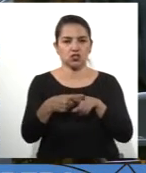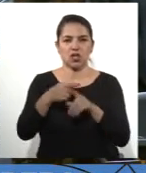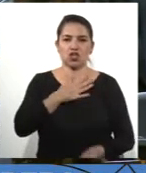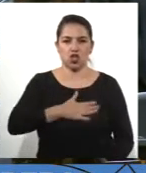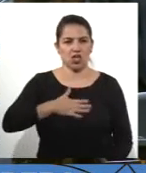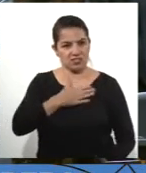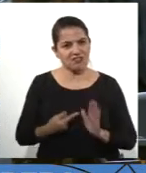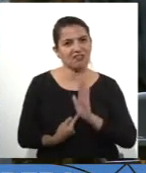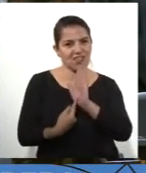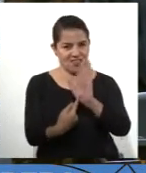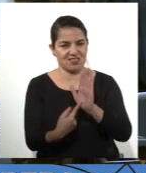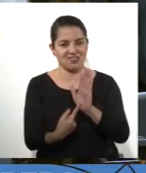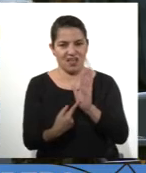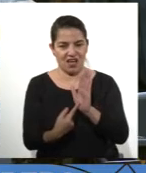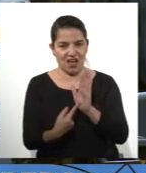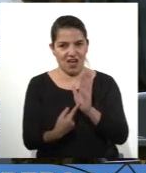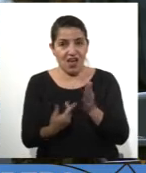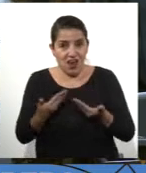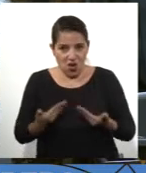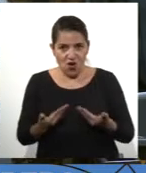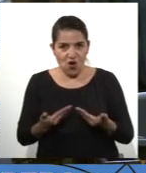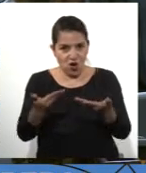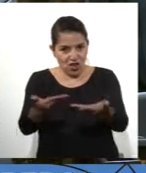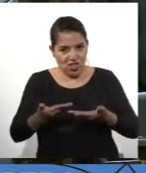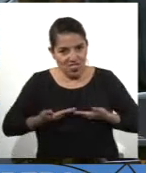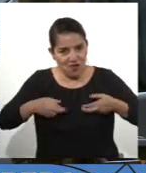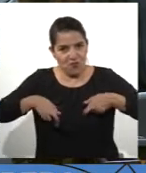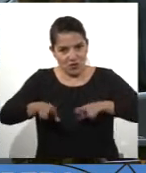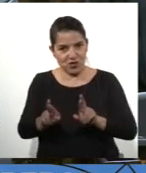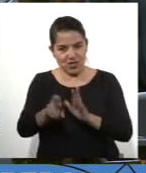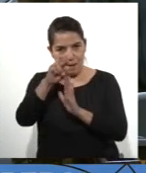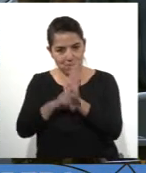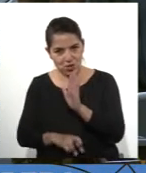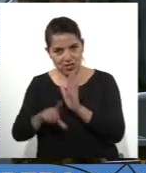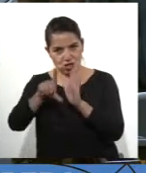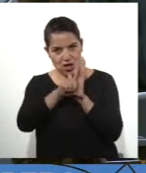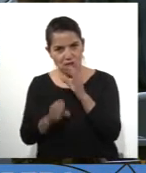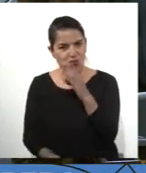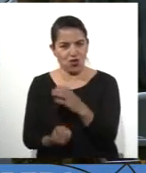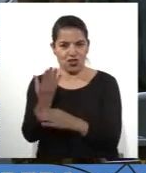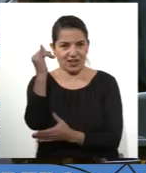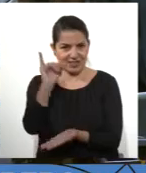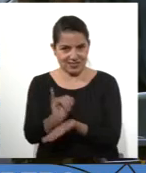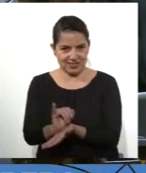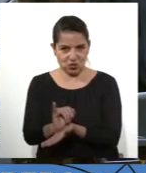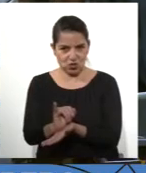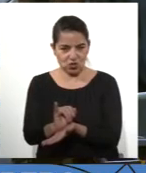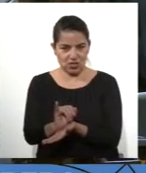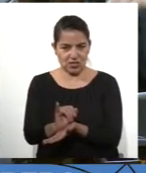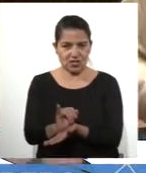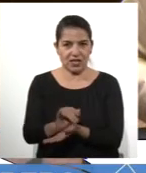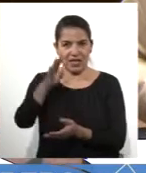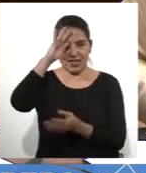yo quisiera destacar el hecho que hoy nos brinda la posibilidad este proyecto de modernización a la